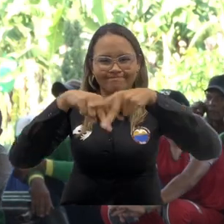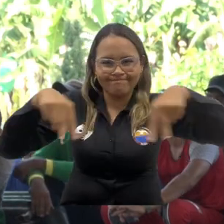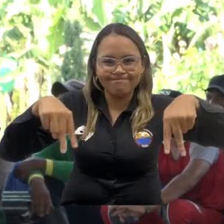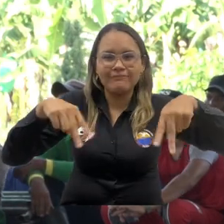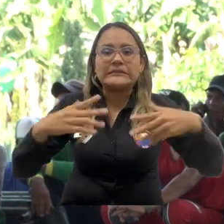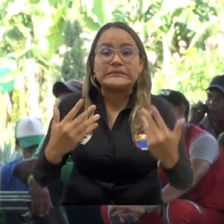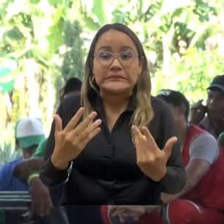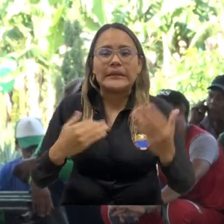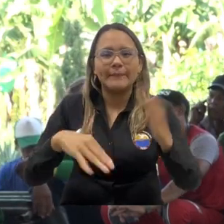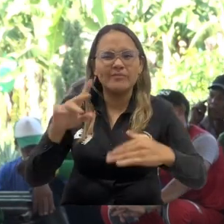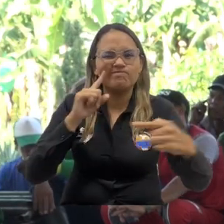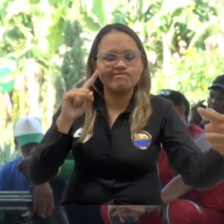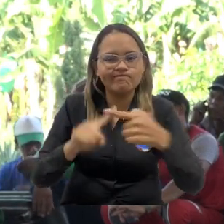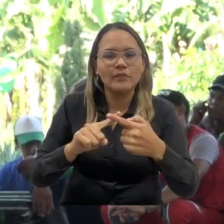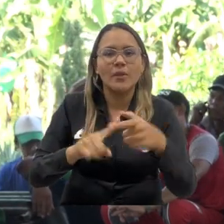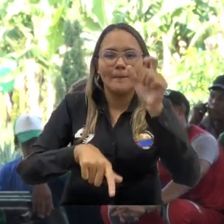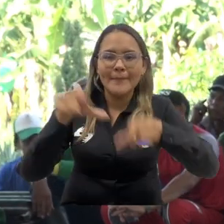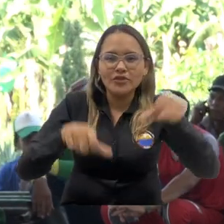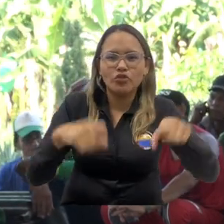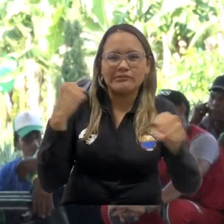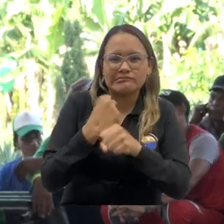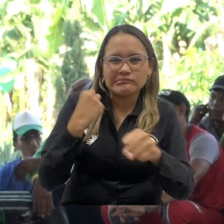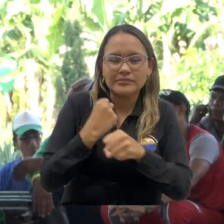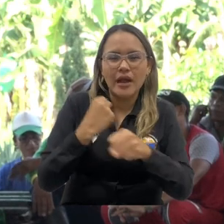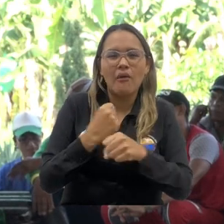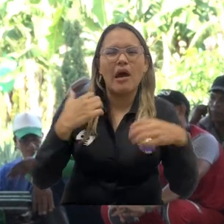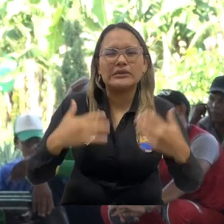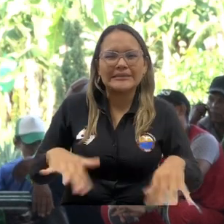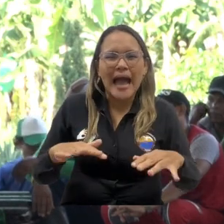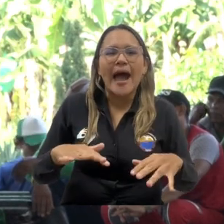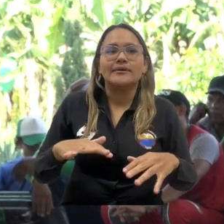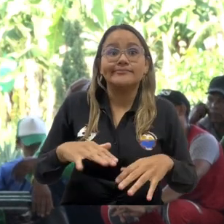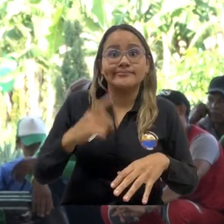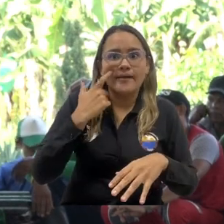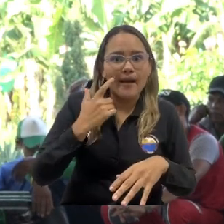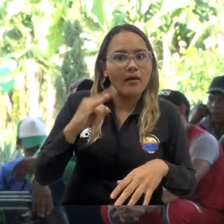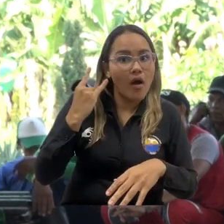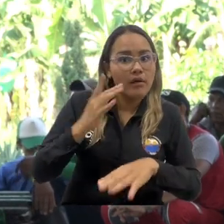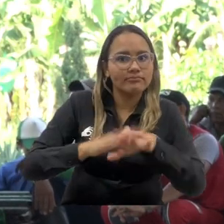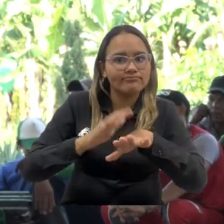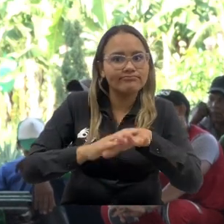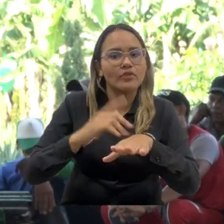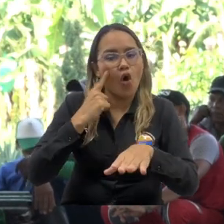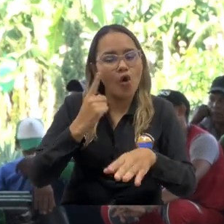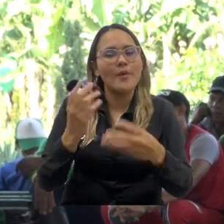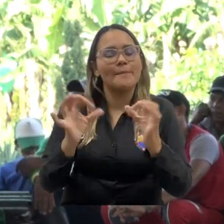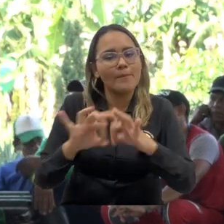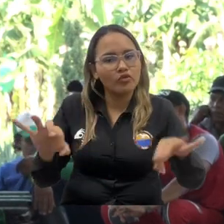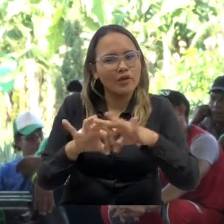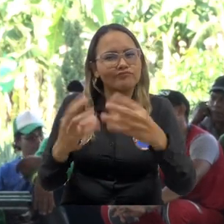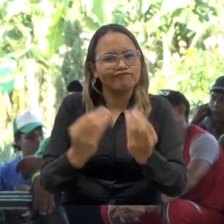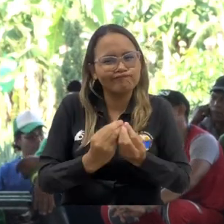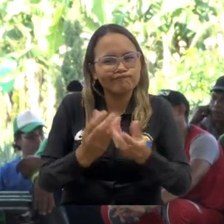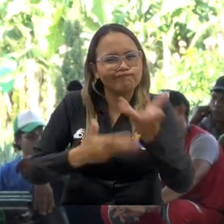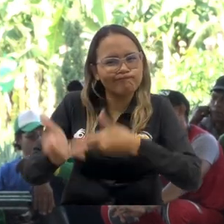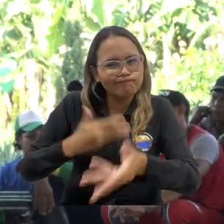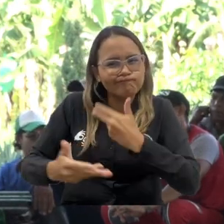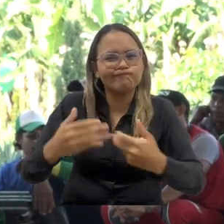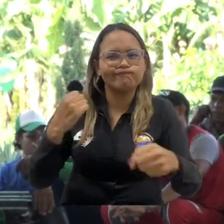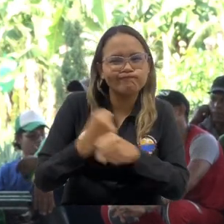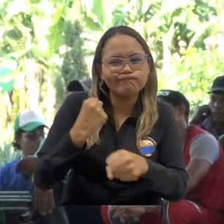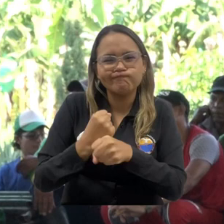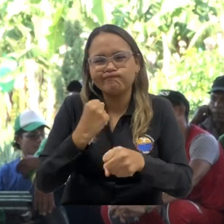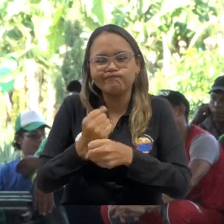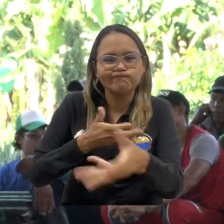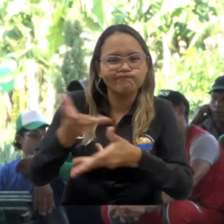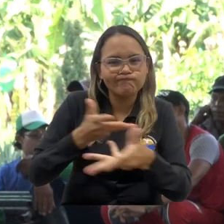que va a permitir que el trabajador tenga la oportunidad de remediar aquellas situaciones, de trabajar en